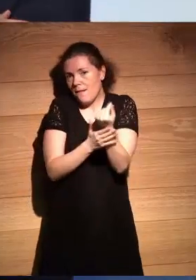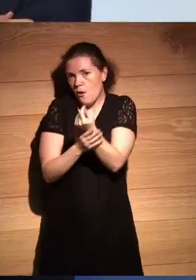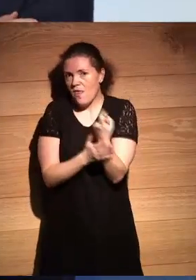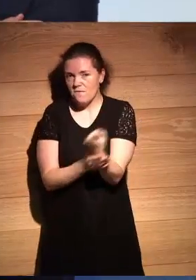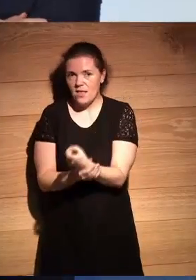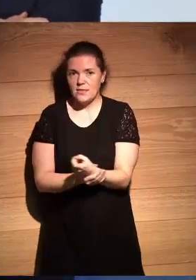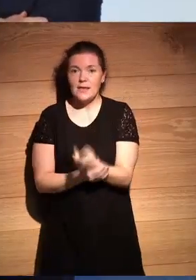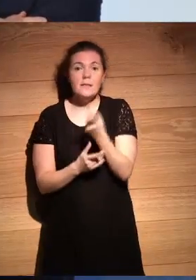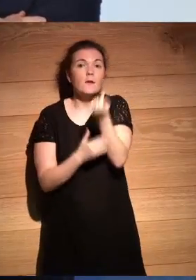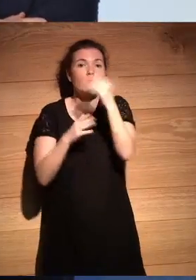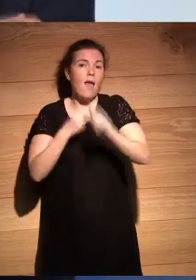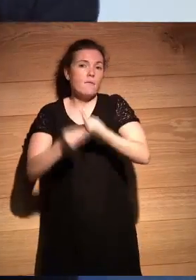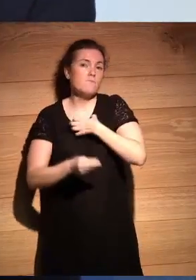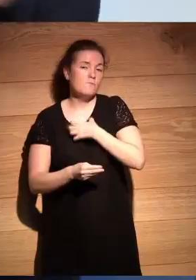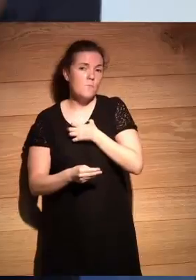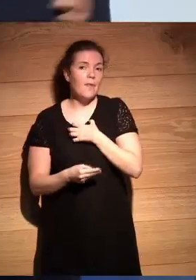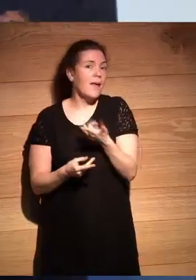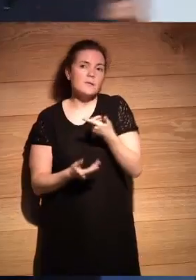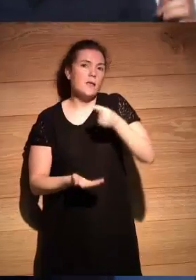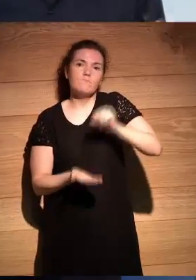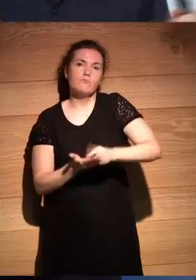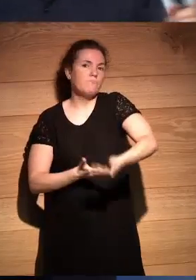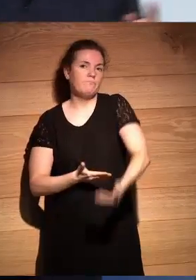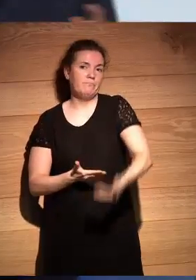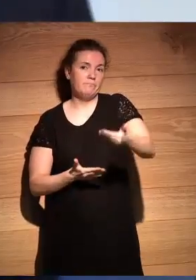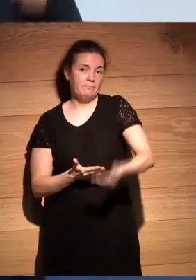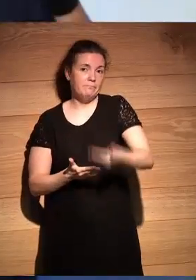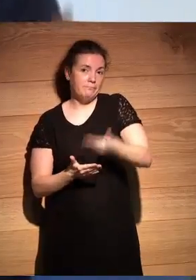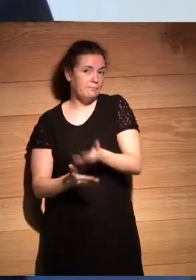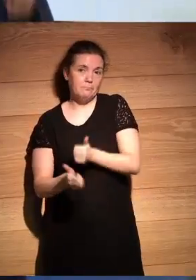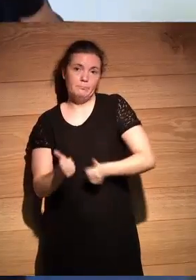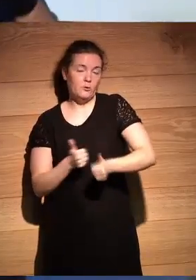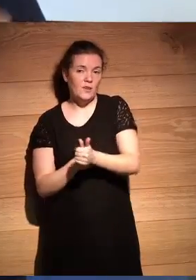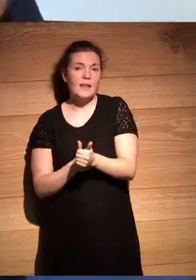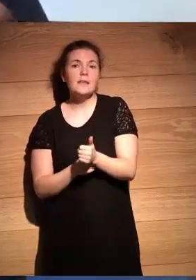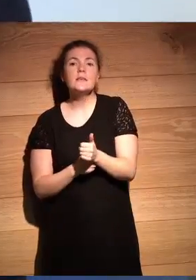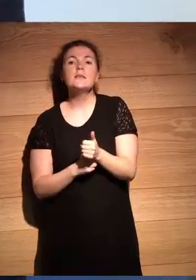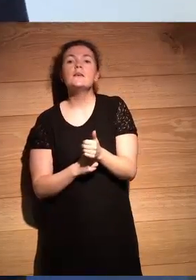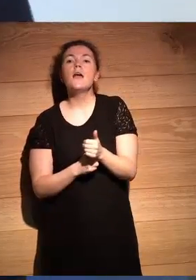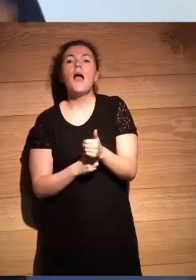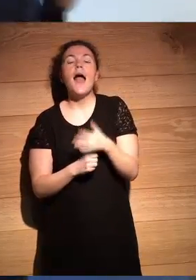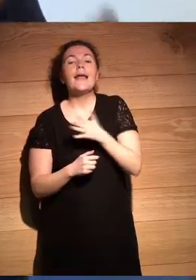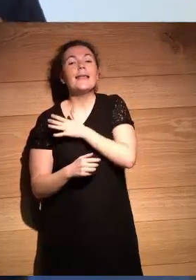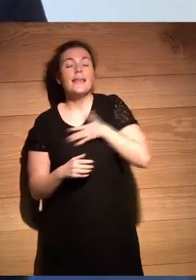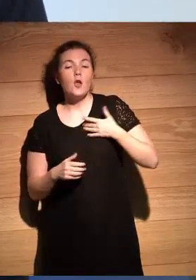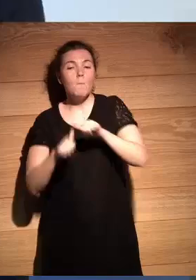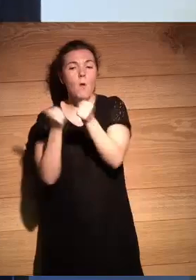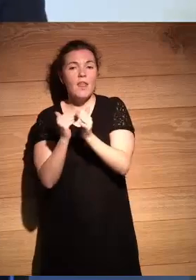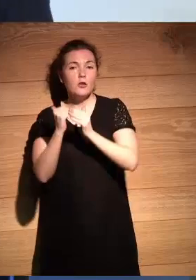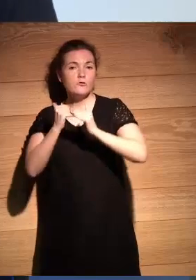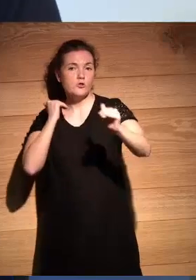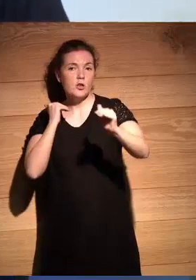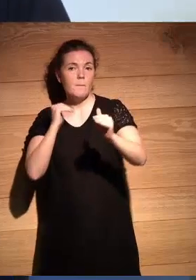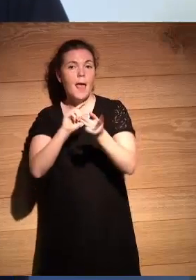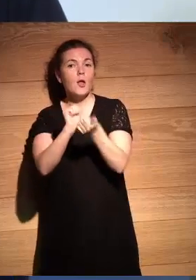y esa esa es la clave de todo este lío conseguir un modelo sostenible que se pueda replicar